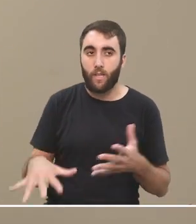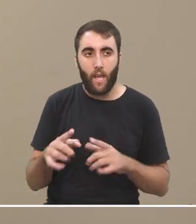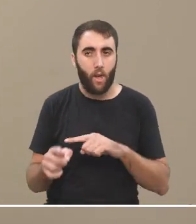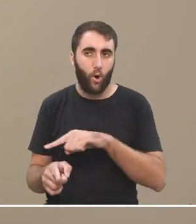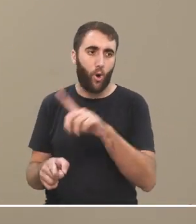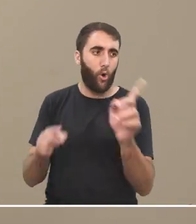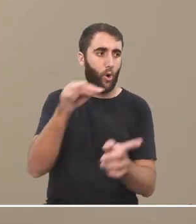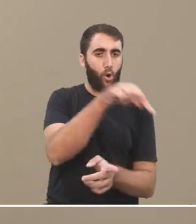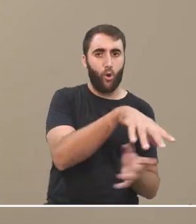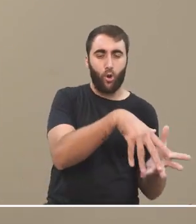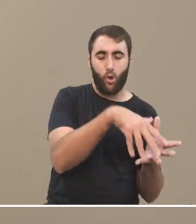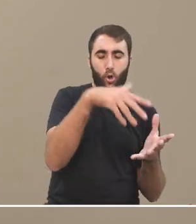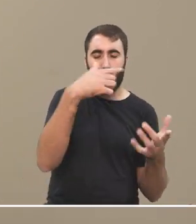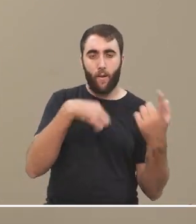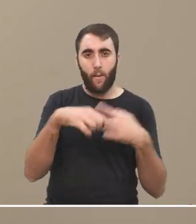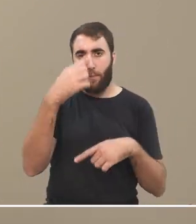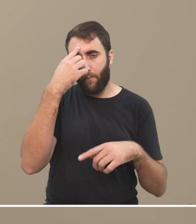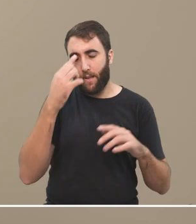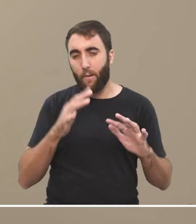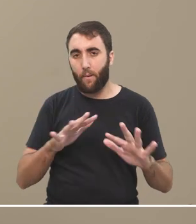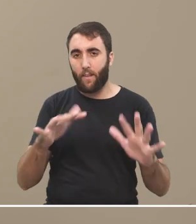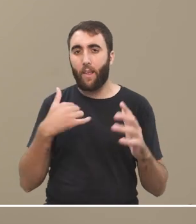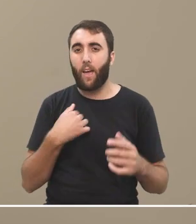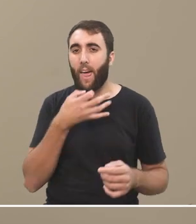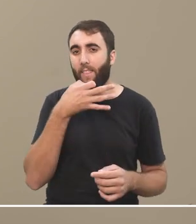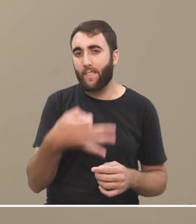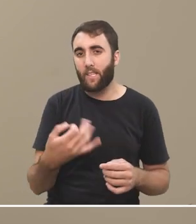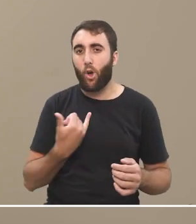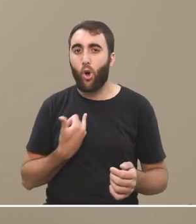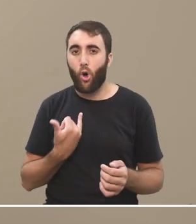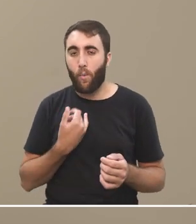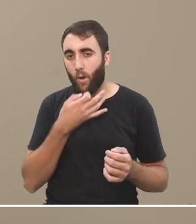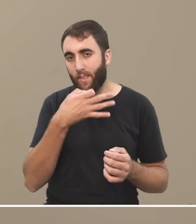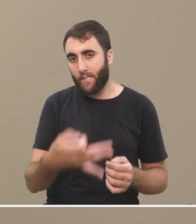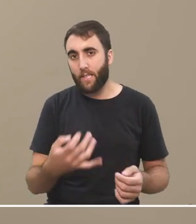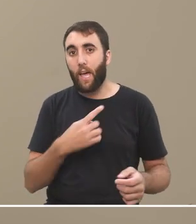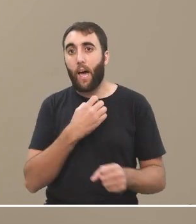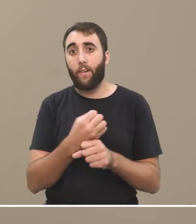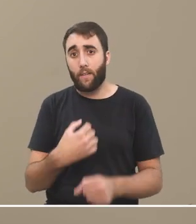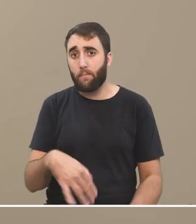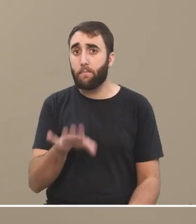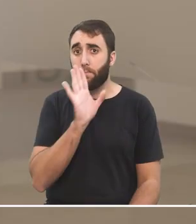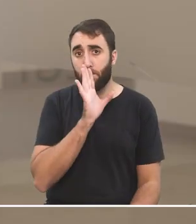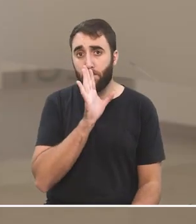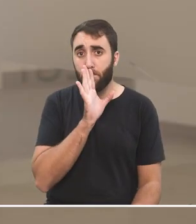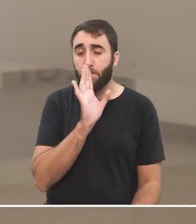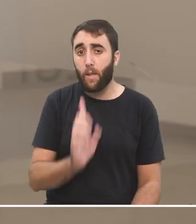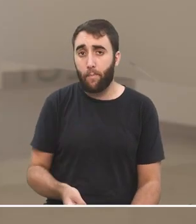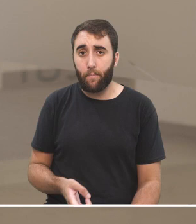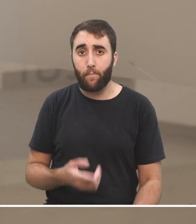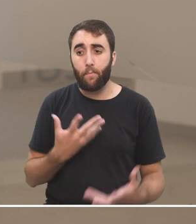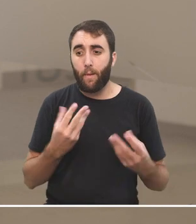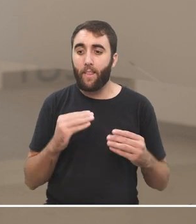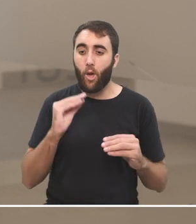al otro y prestar más atención a lo que se dice y cómo se dice y por qué se dice y a veces quizás callarse un poco las